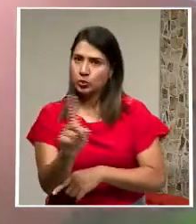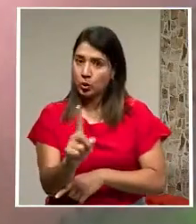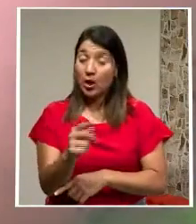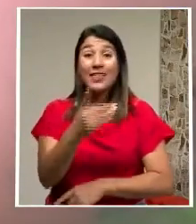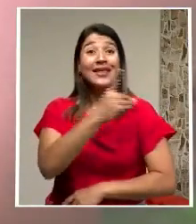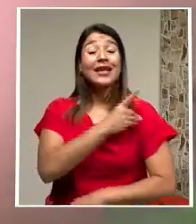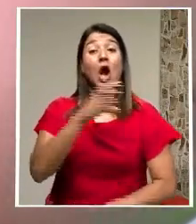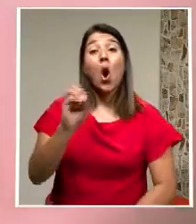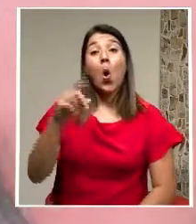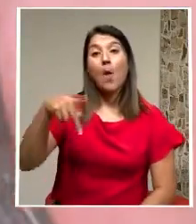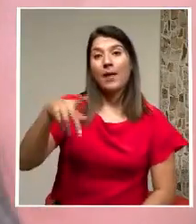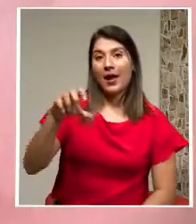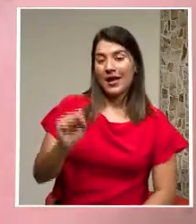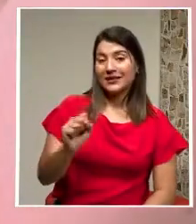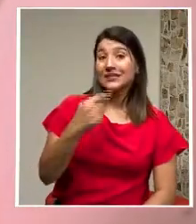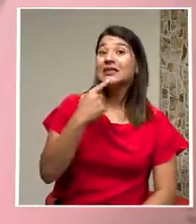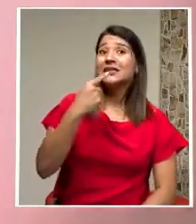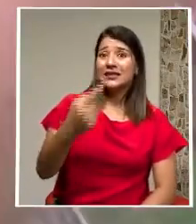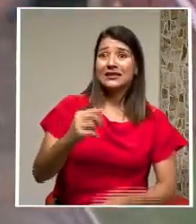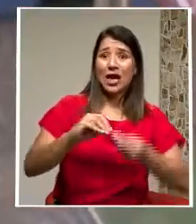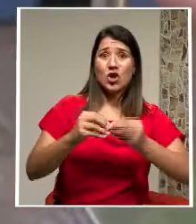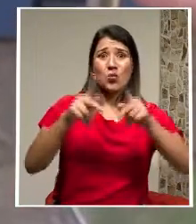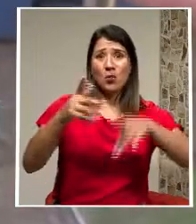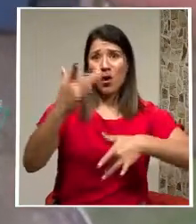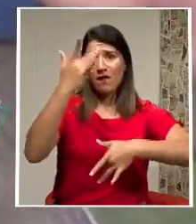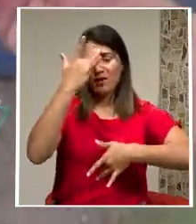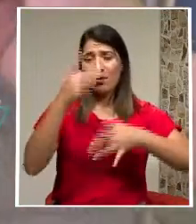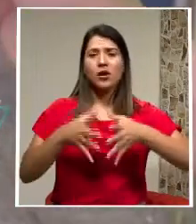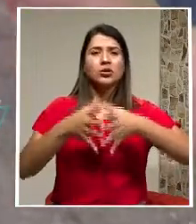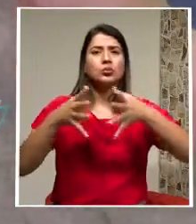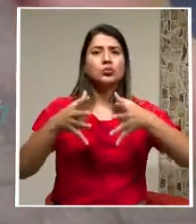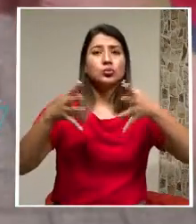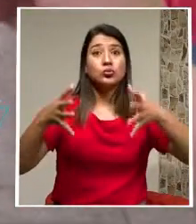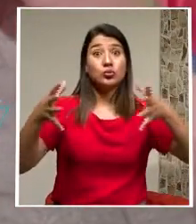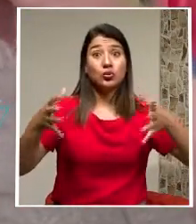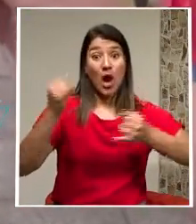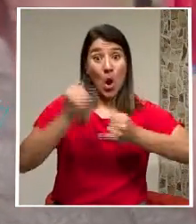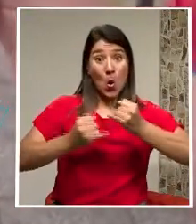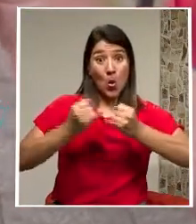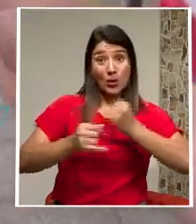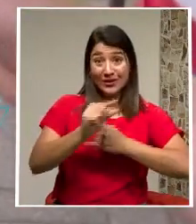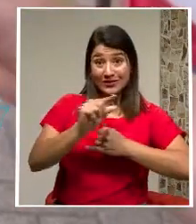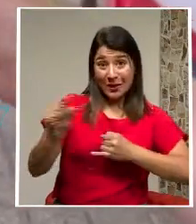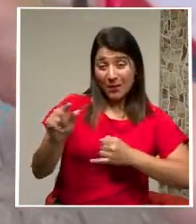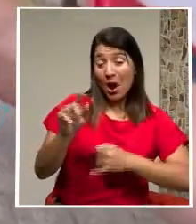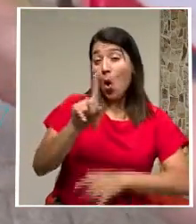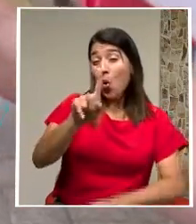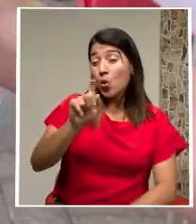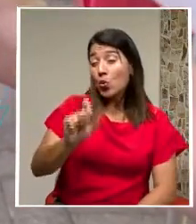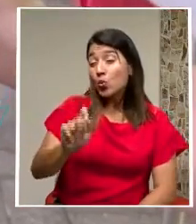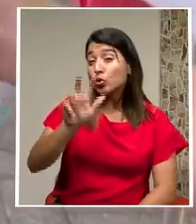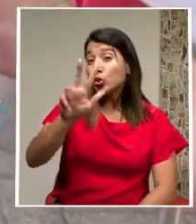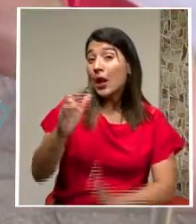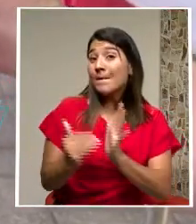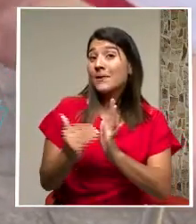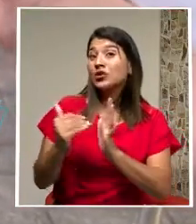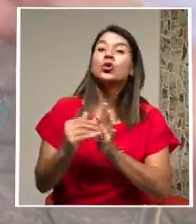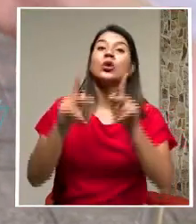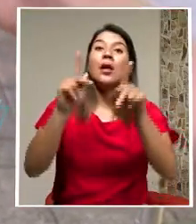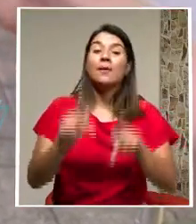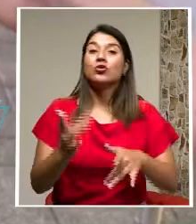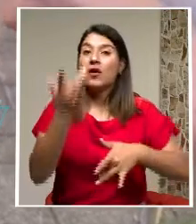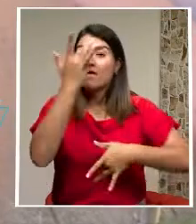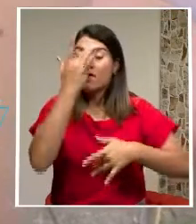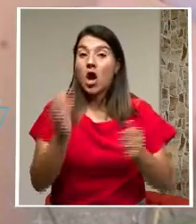Advirtió Que los casos Siguen aumentando En la región En la última semana Más de 1.3 millones De personas Se